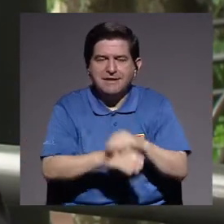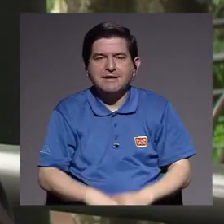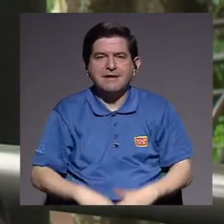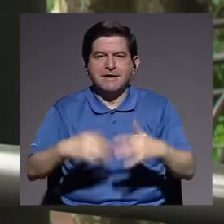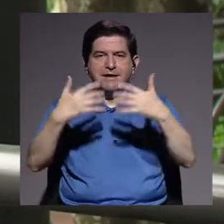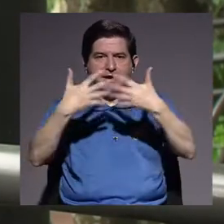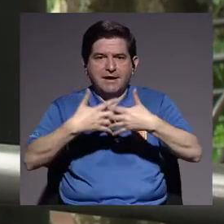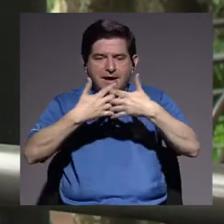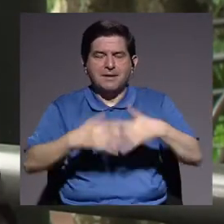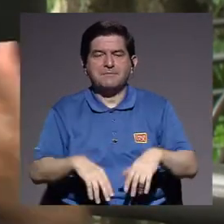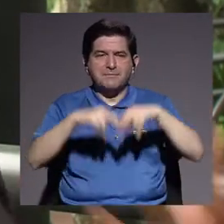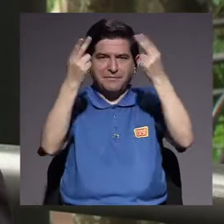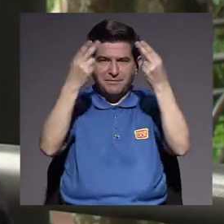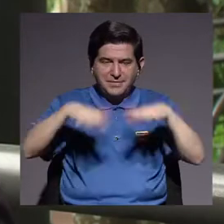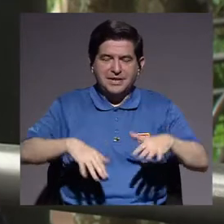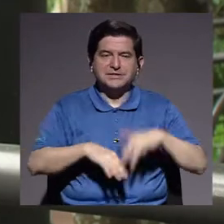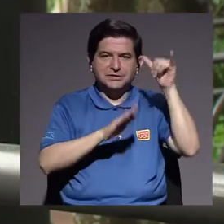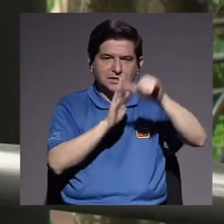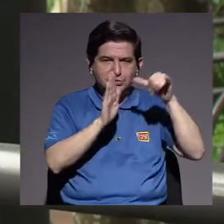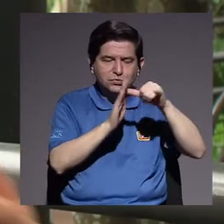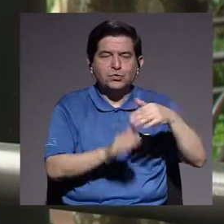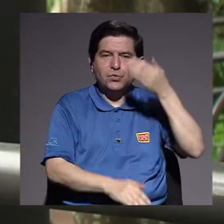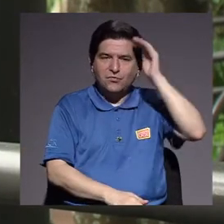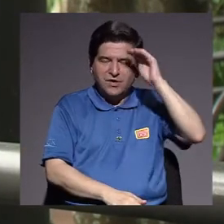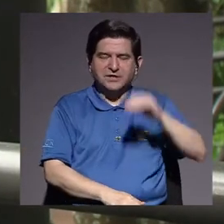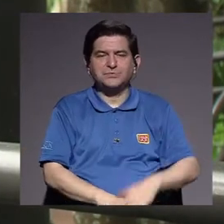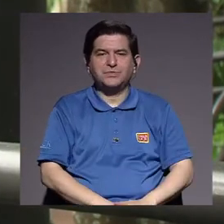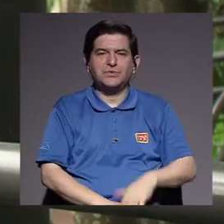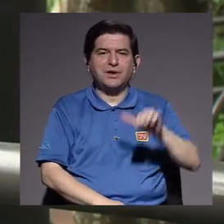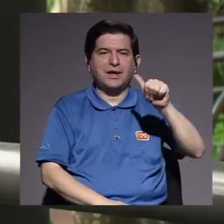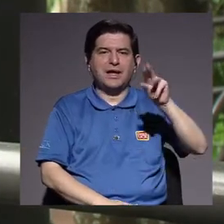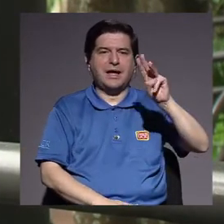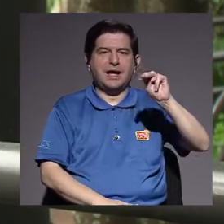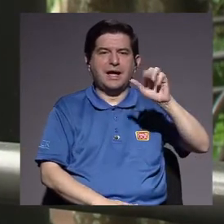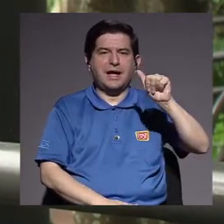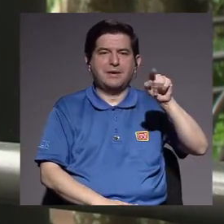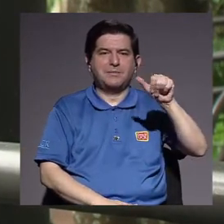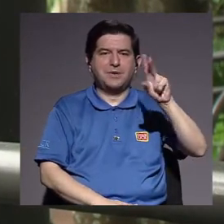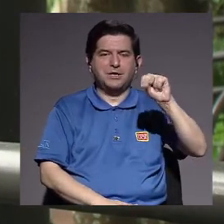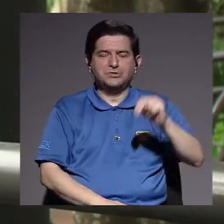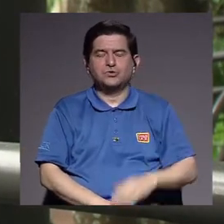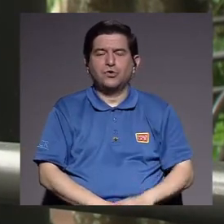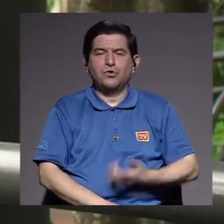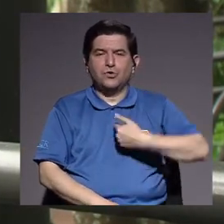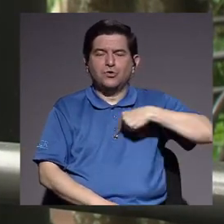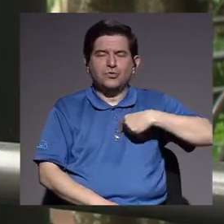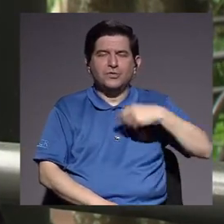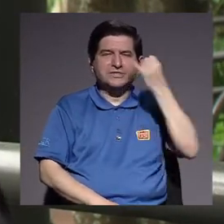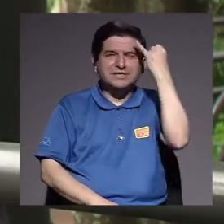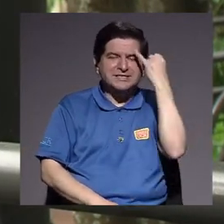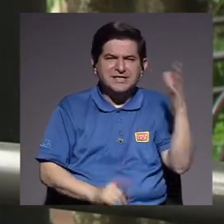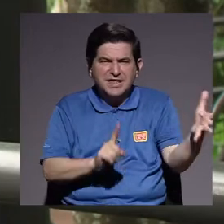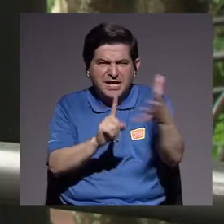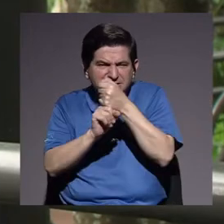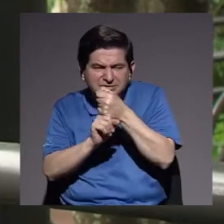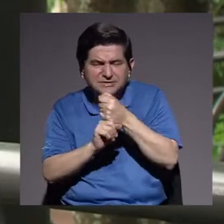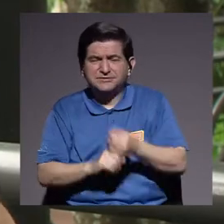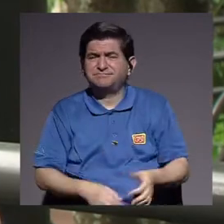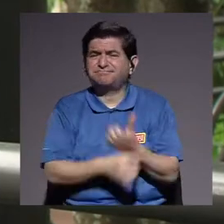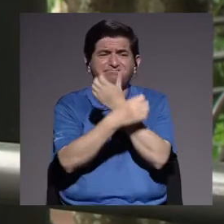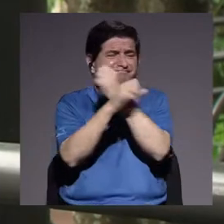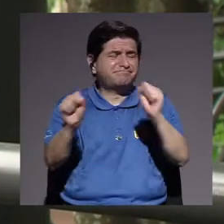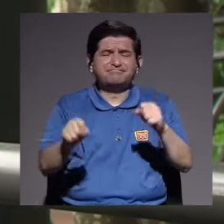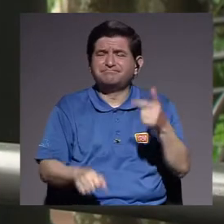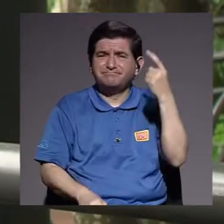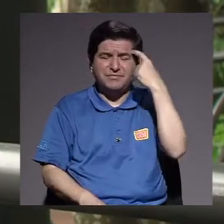las corporaciones que producen internet, YouTube, Facebook, Amazon, nos copan la imaginación y nos imposibilitan poder